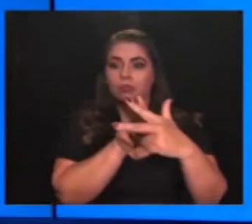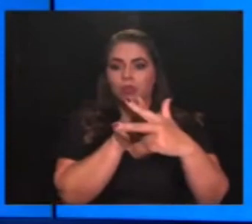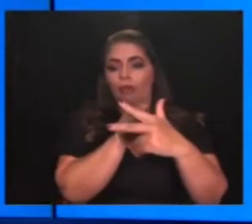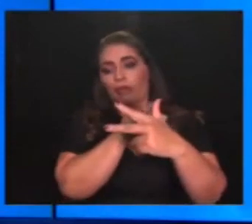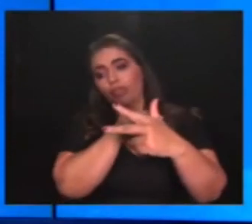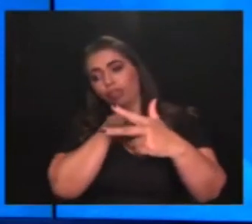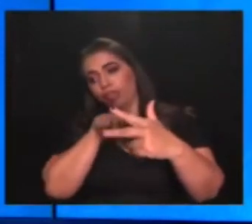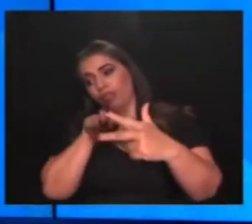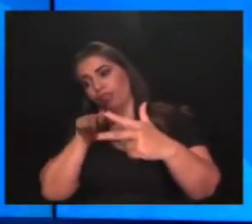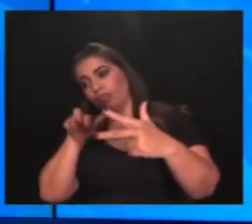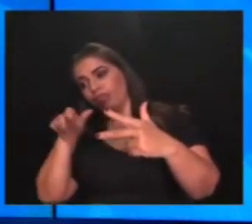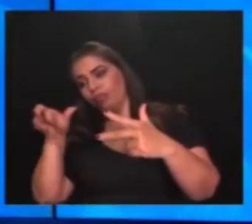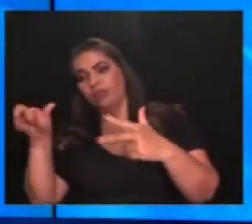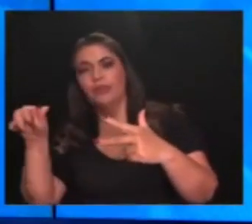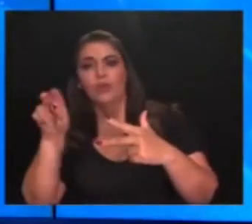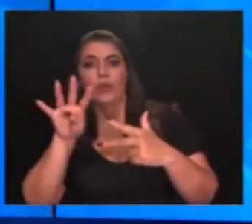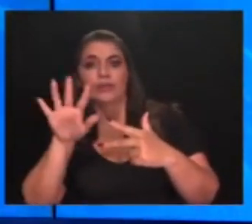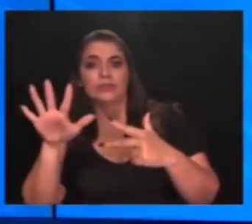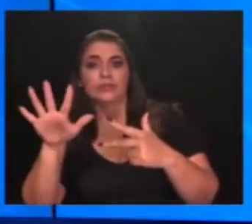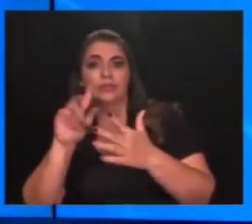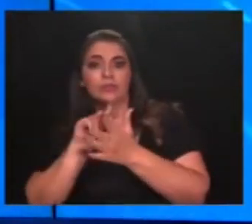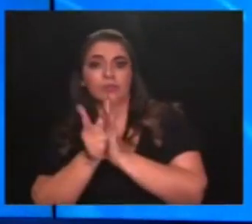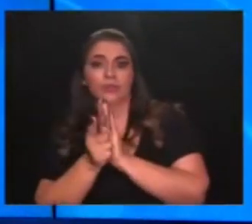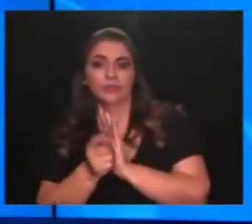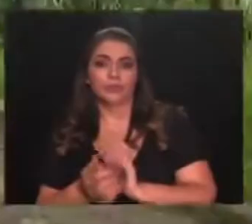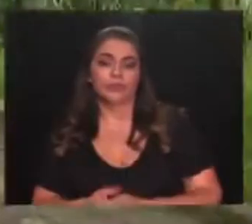minutos, cuando antes tardaban solo 5.